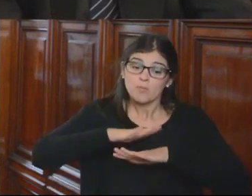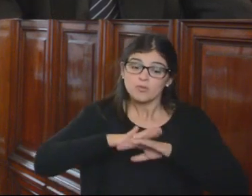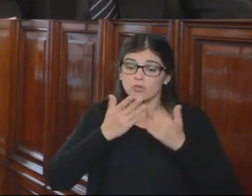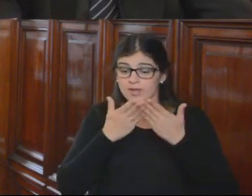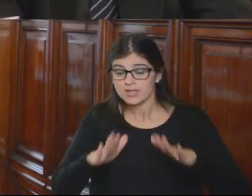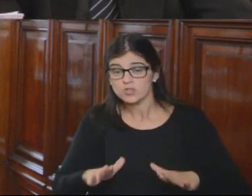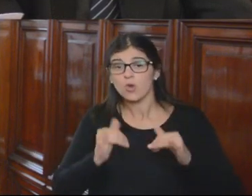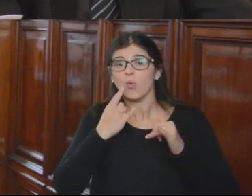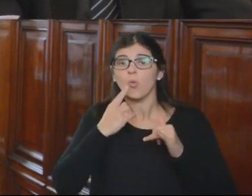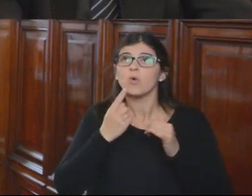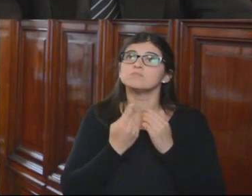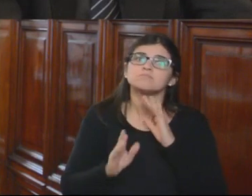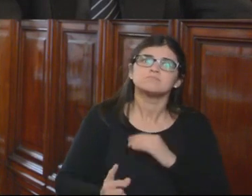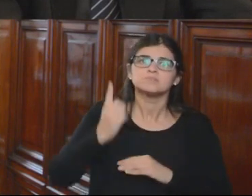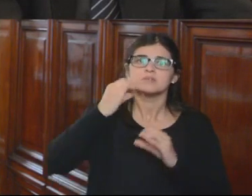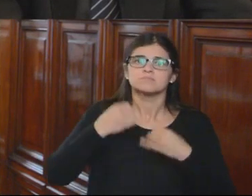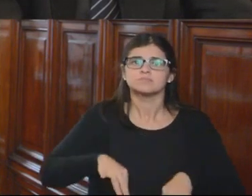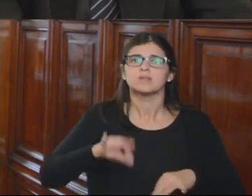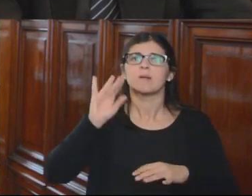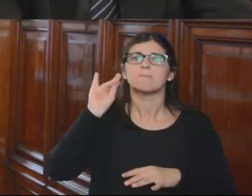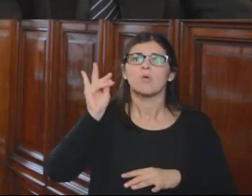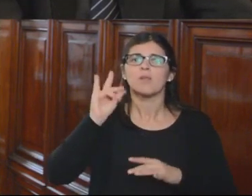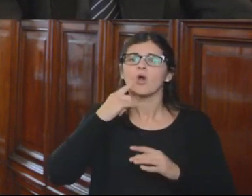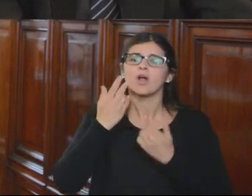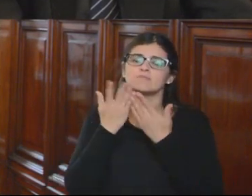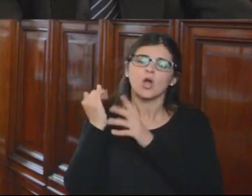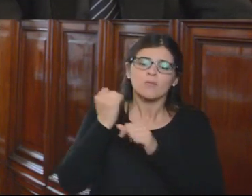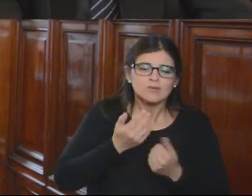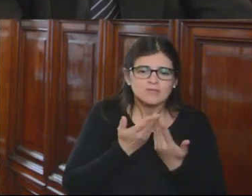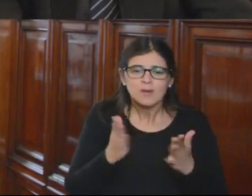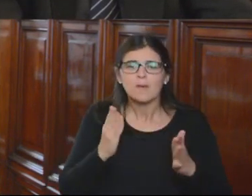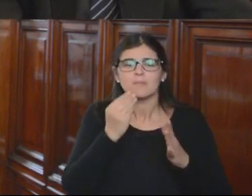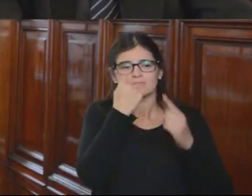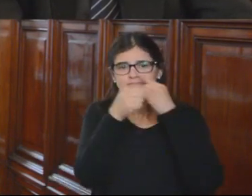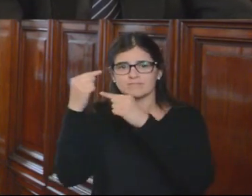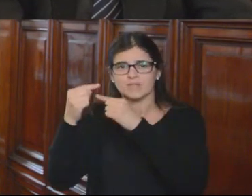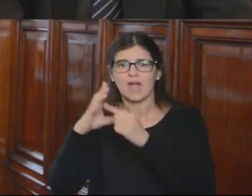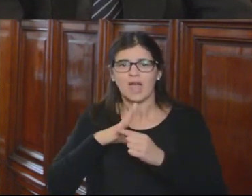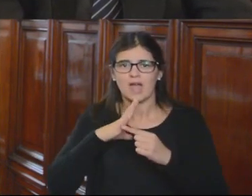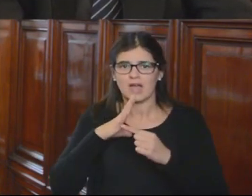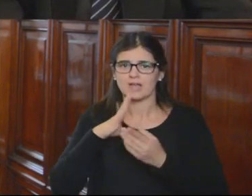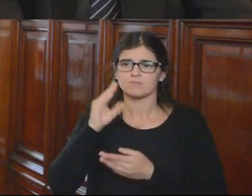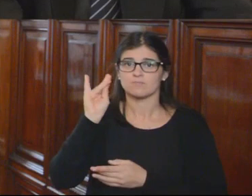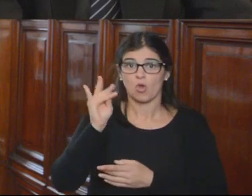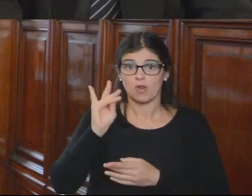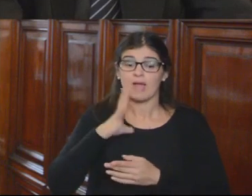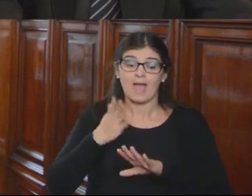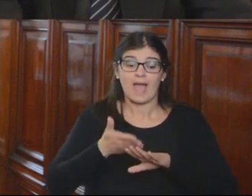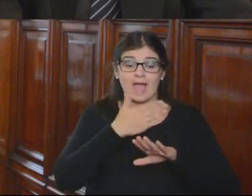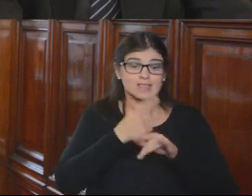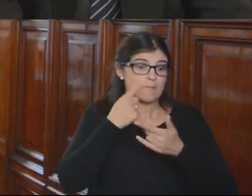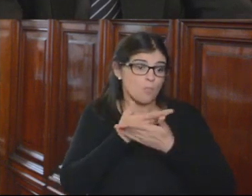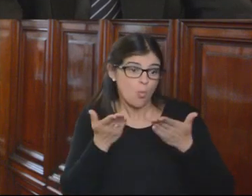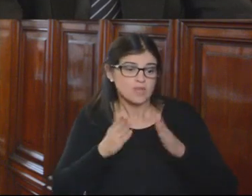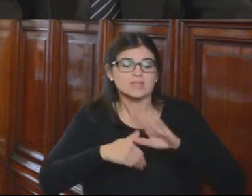un hito en la historia de Bolivia con la refundación del Estado Plurinacional de Bolivia, marcando un antes y un después en la